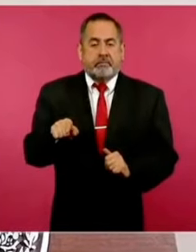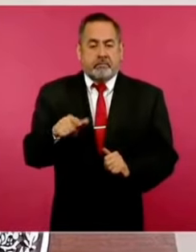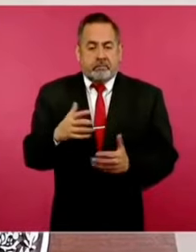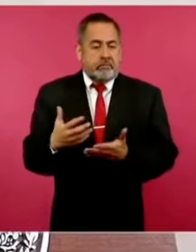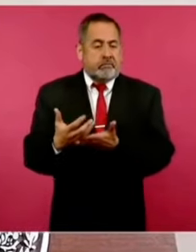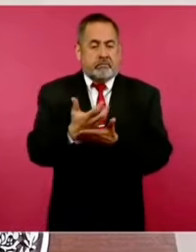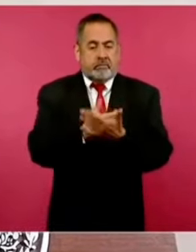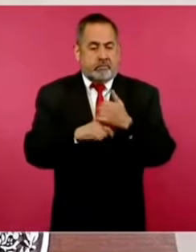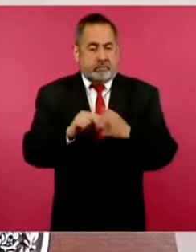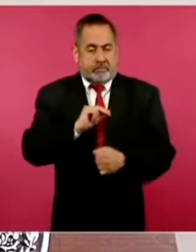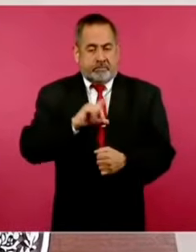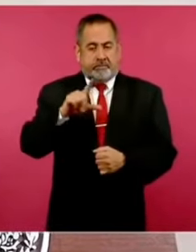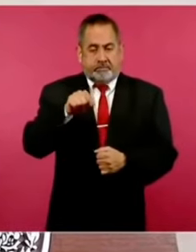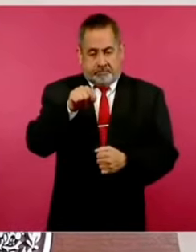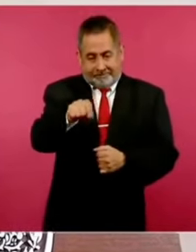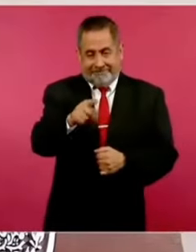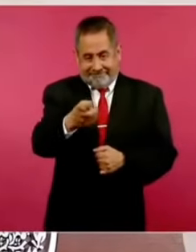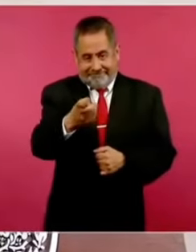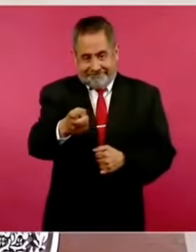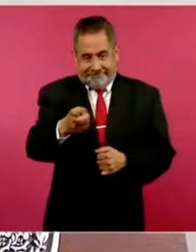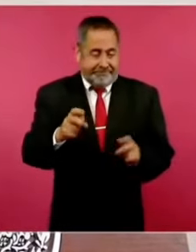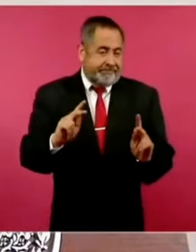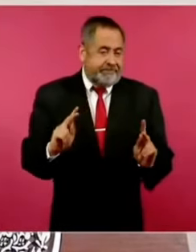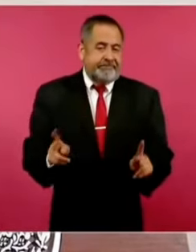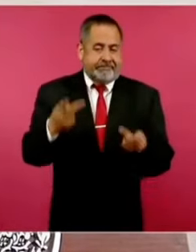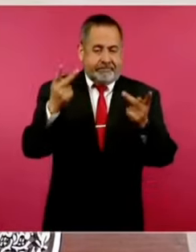especial por la venta de la modelo.